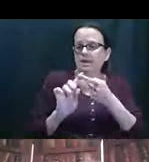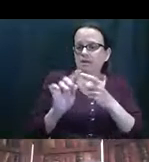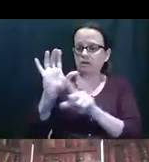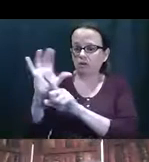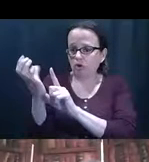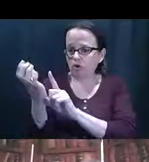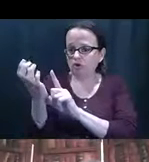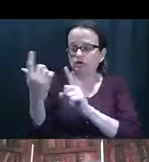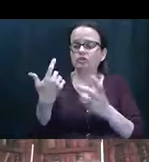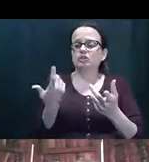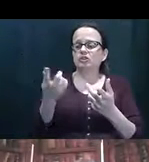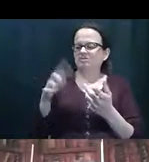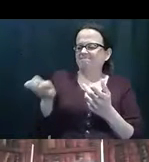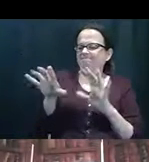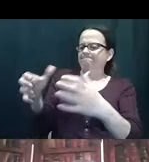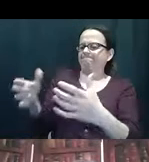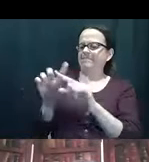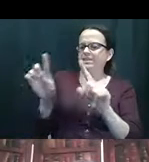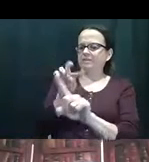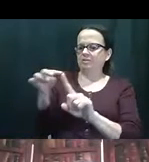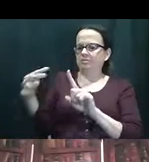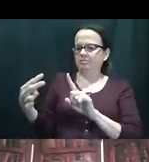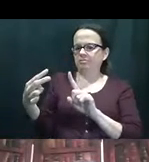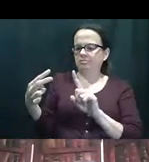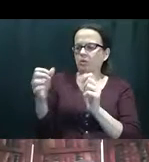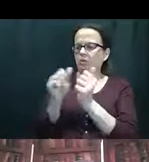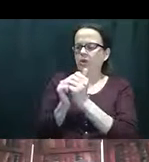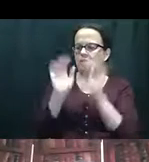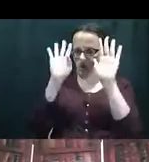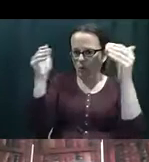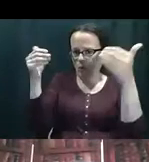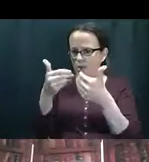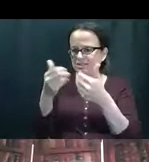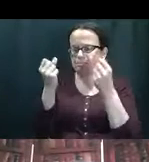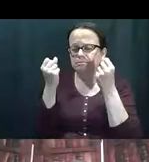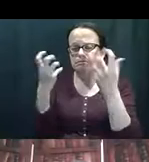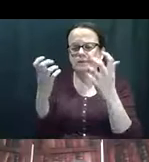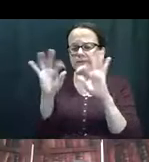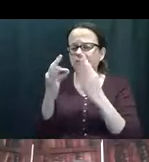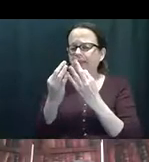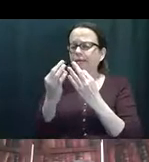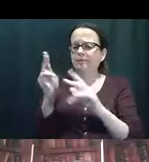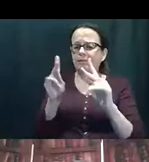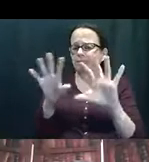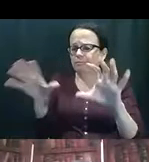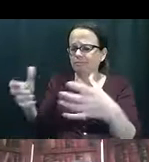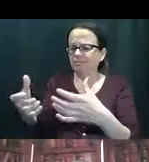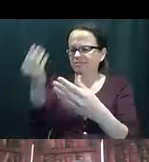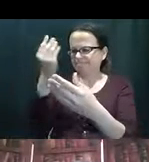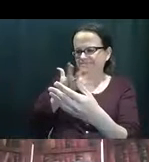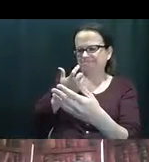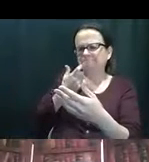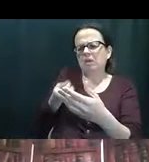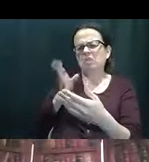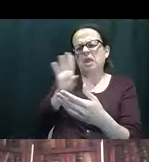En la, en la cultura hispana, tenemos una, una perspectiva diferente en el autismo. Y en muchos miembros de familia nos